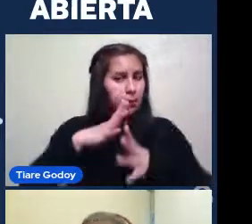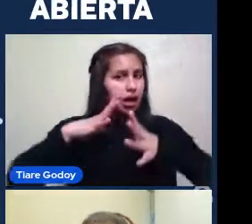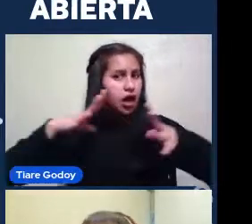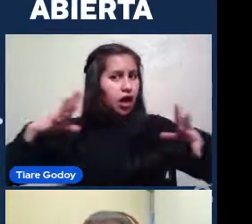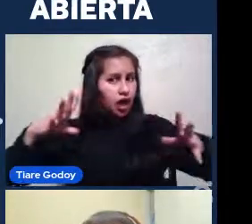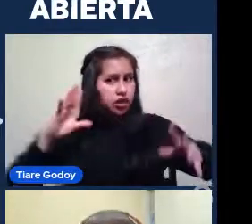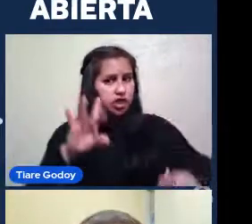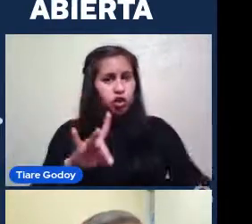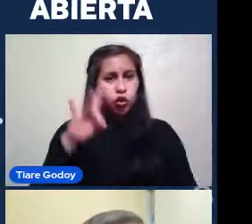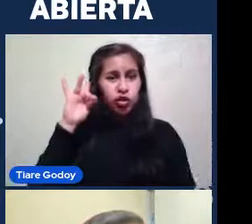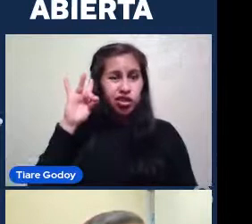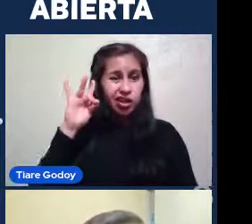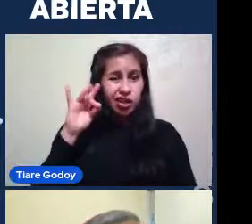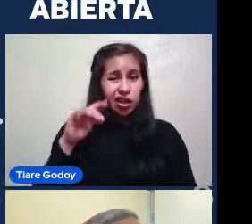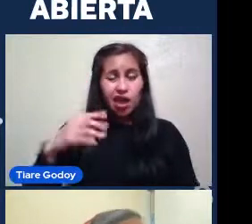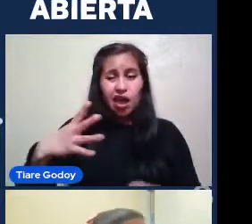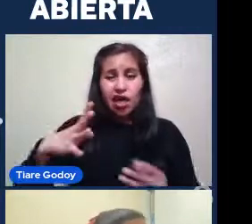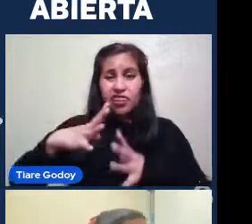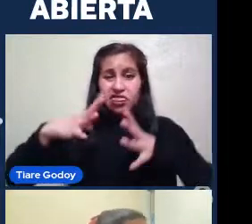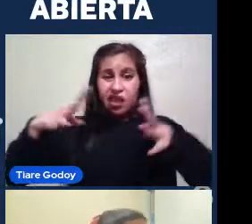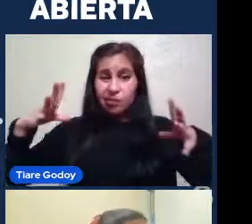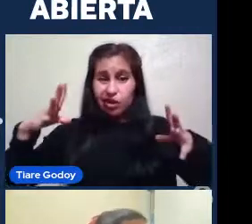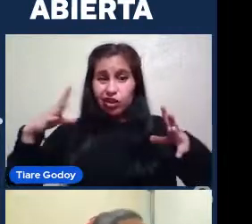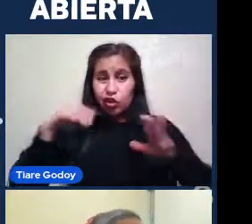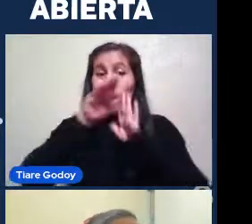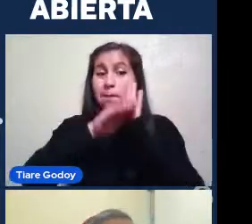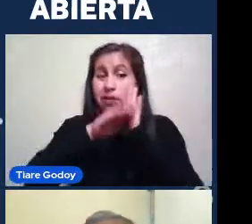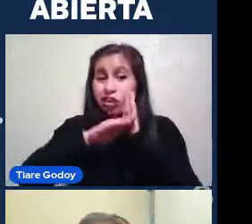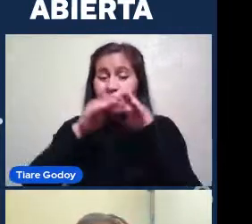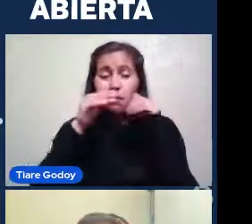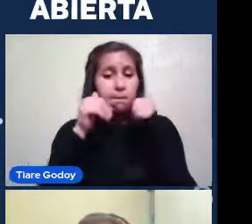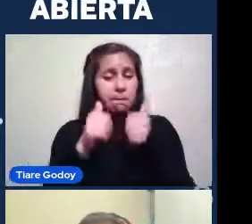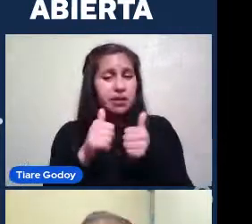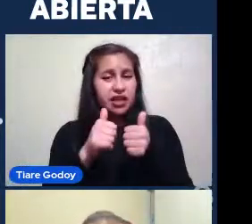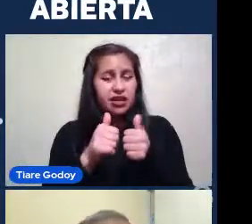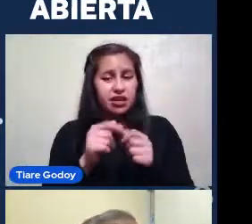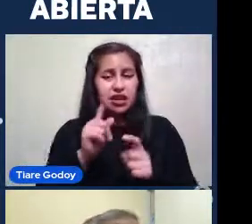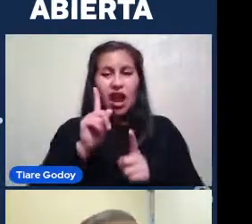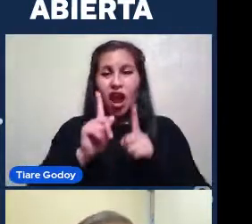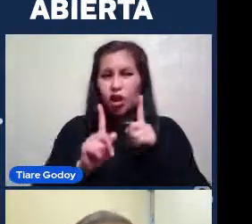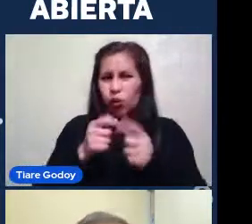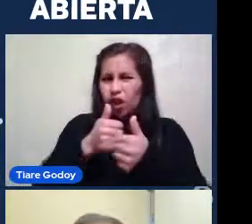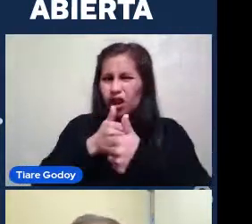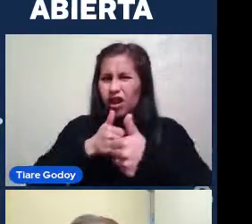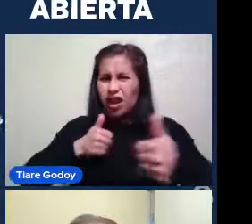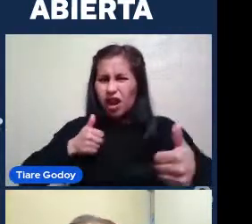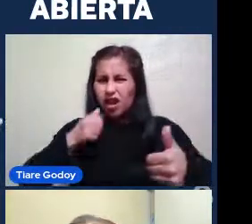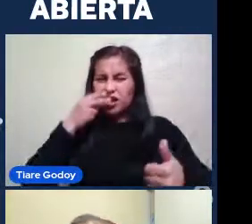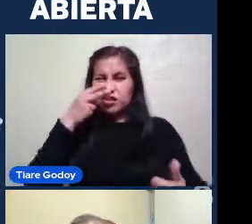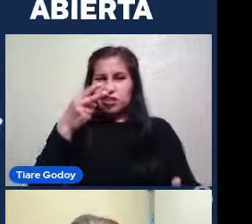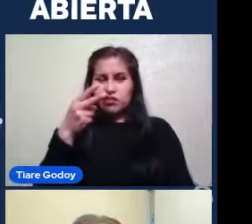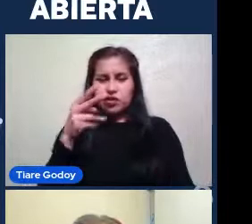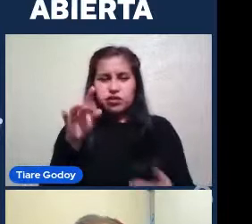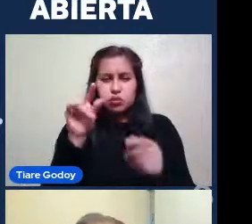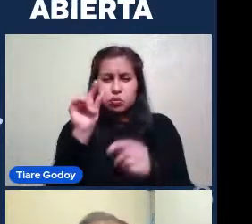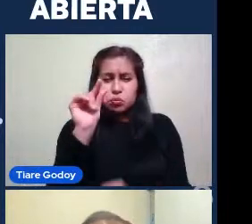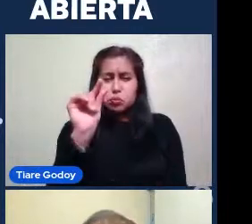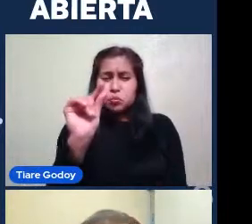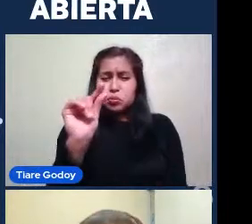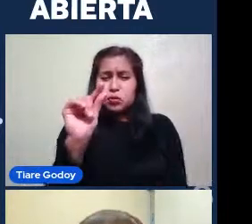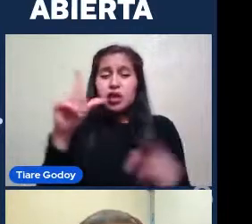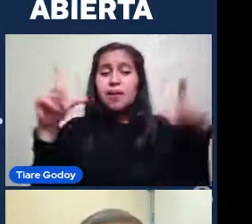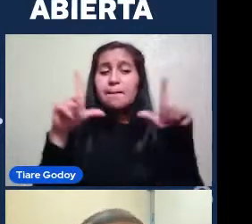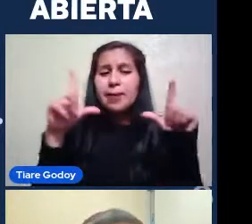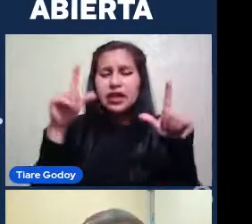Bien medido Porque hay muchas galaxias Muy lejanas Que aparecen Como apenas Un puntito En las imágenes Y por lo mismo Es muy